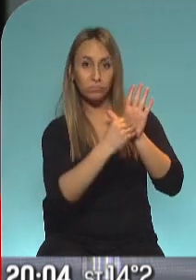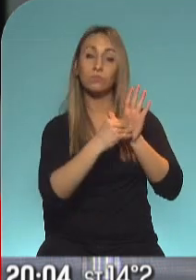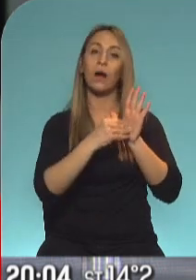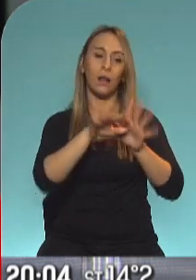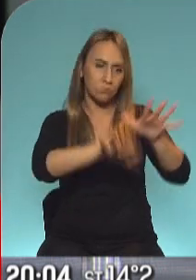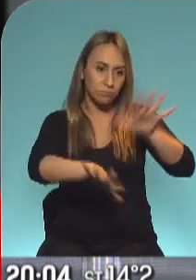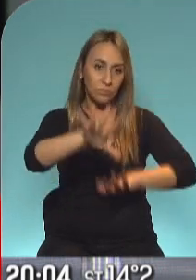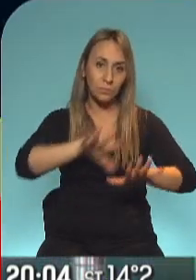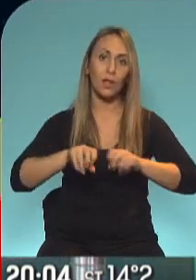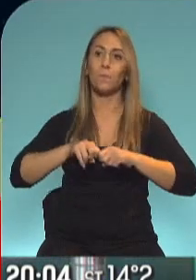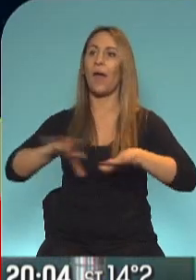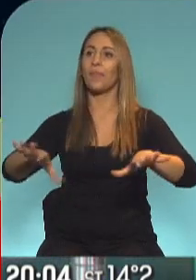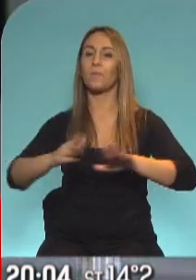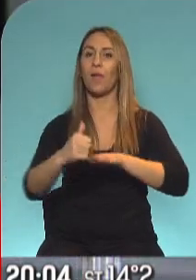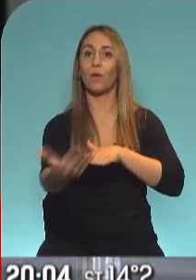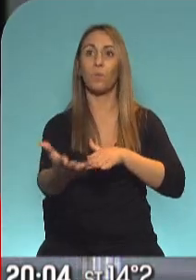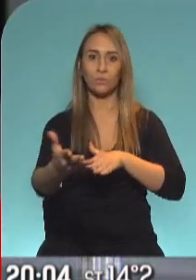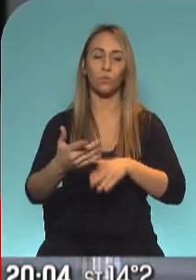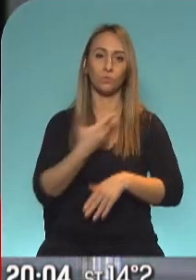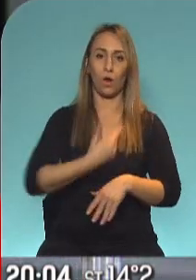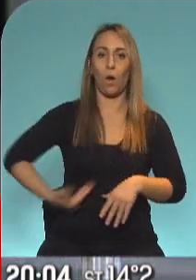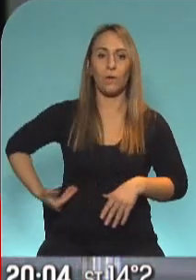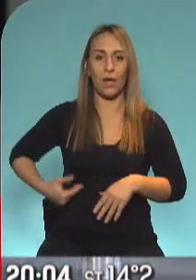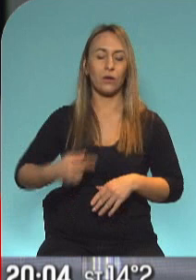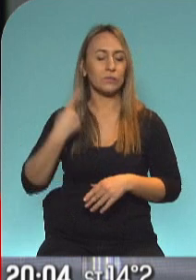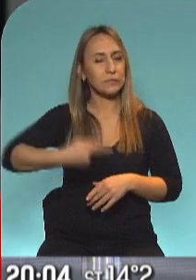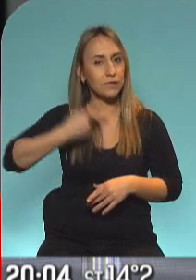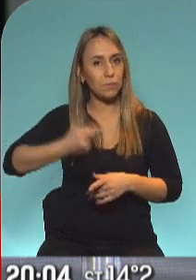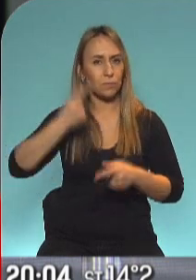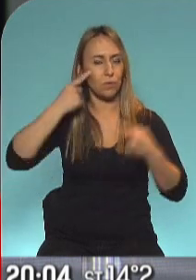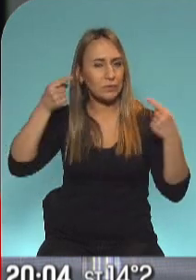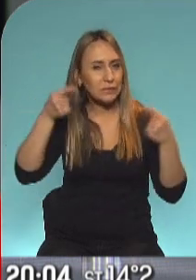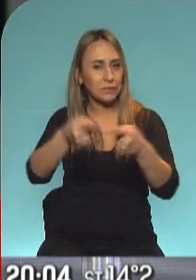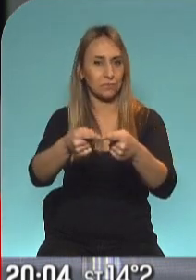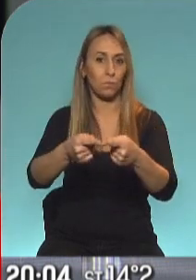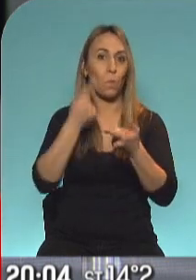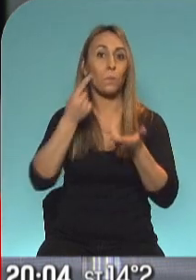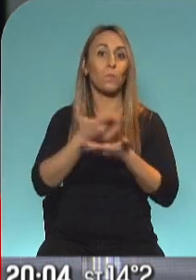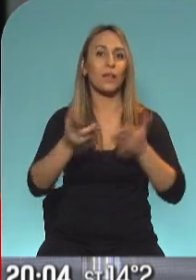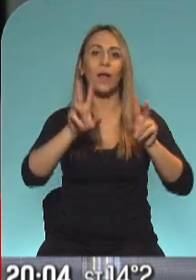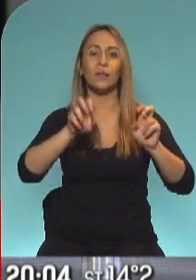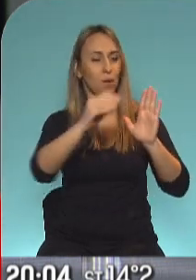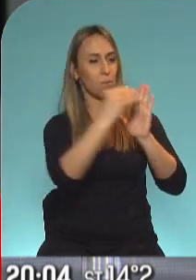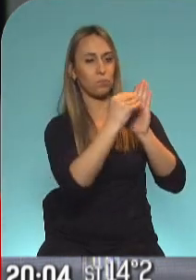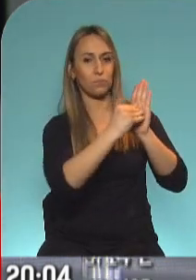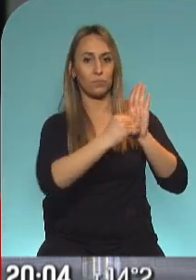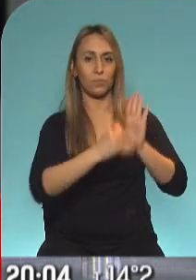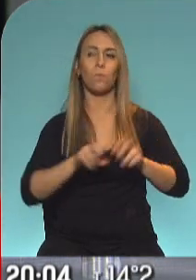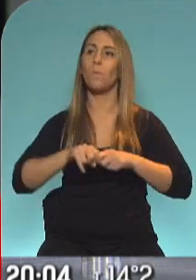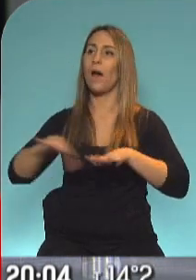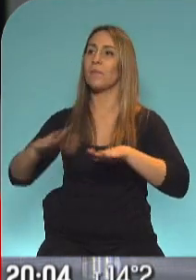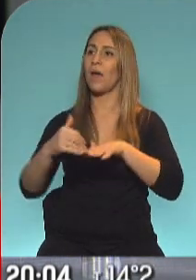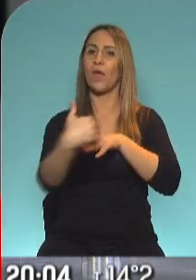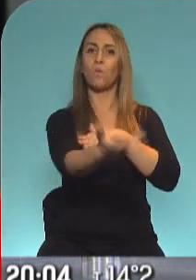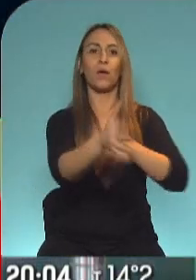estamos en el peor momento de la pandemia, el gobierno apunta constantemente a mostrar una agenda que trasciende a lo que es el